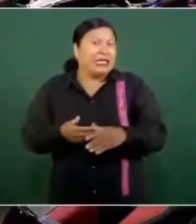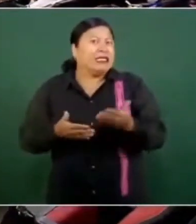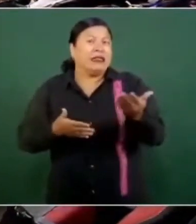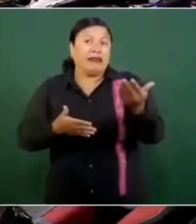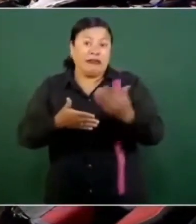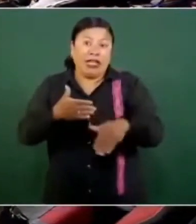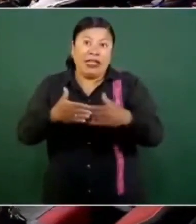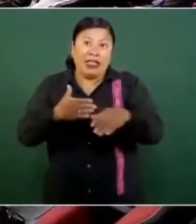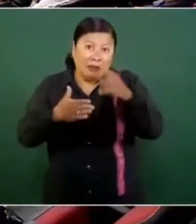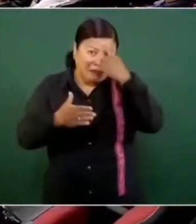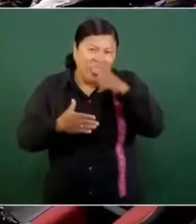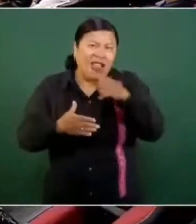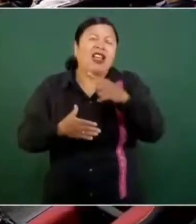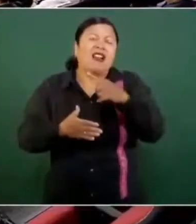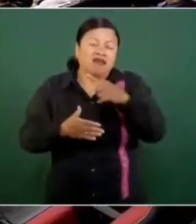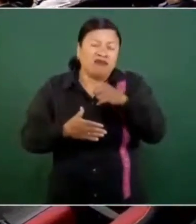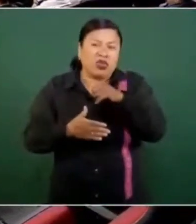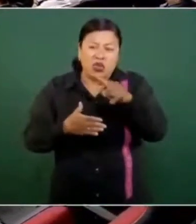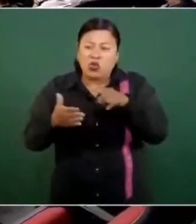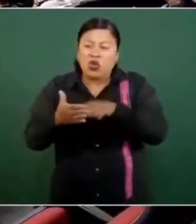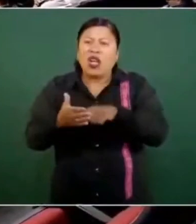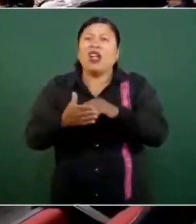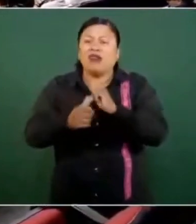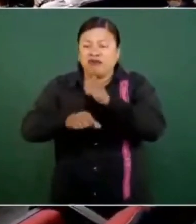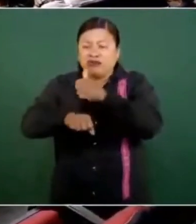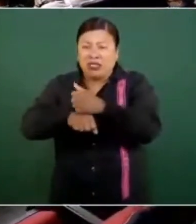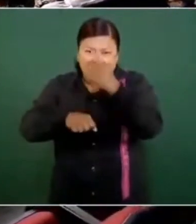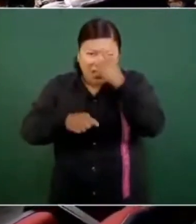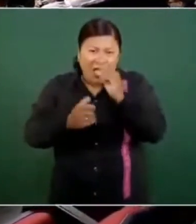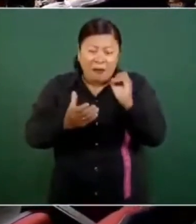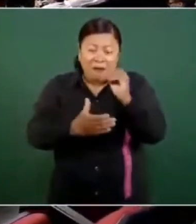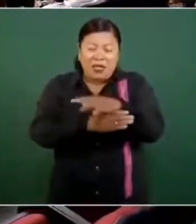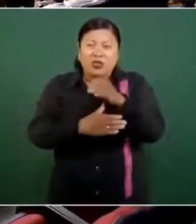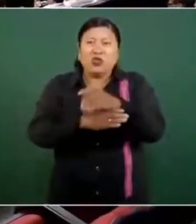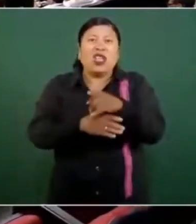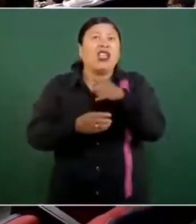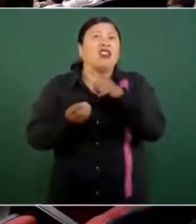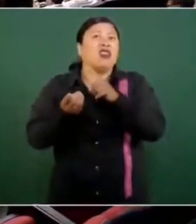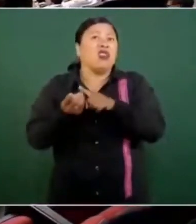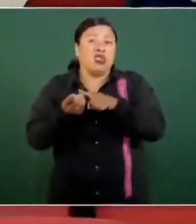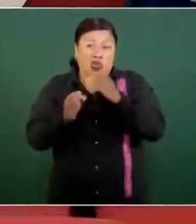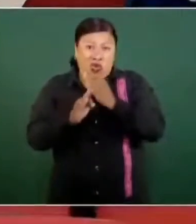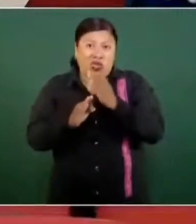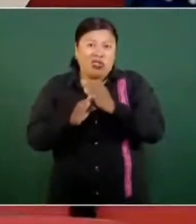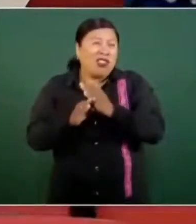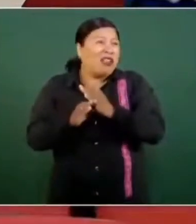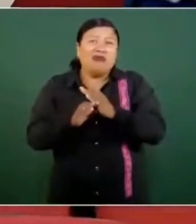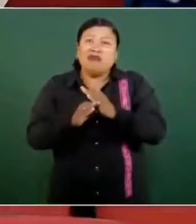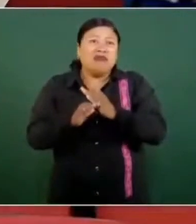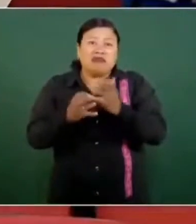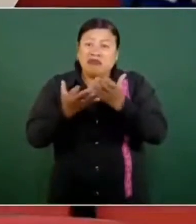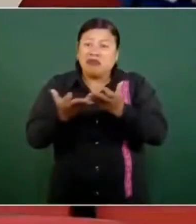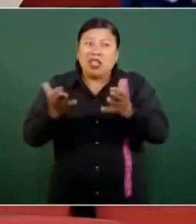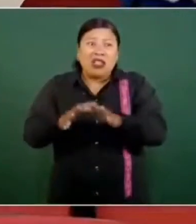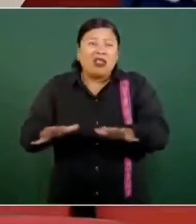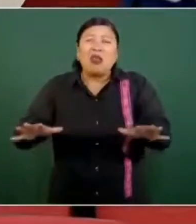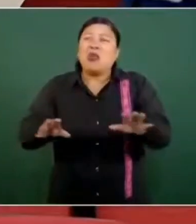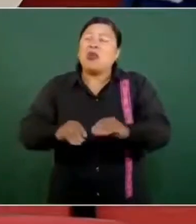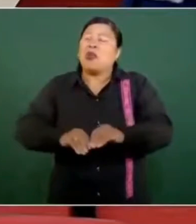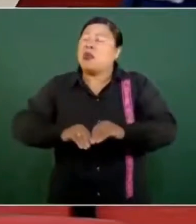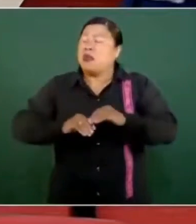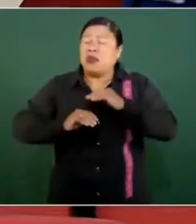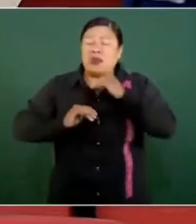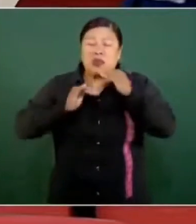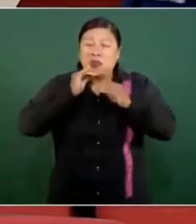tratamiento de la basura. Todos los desperdicios sólidos van a dar a un tiradero a cielo abierto, pues que está contaminando al manto